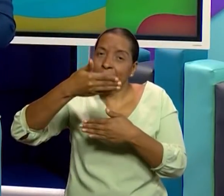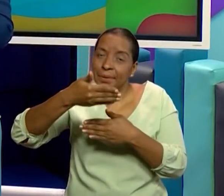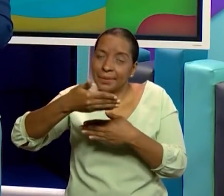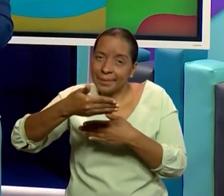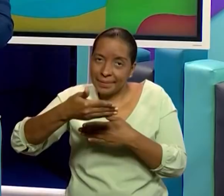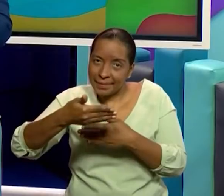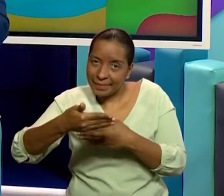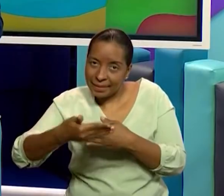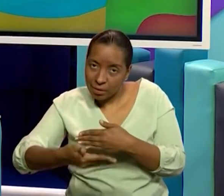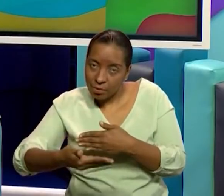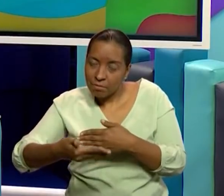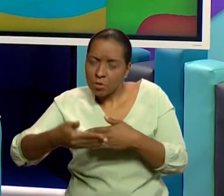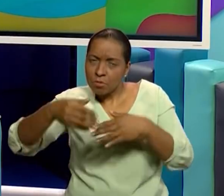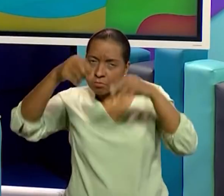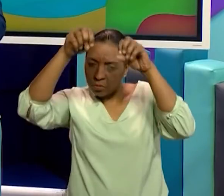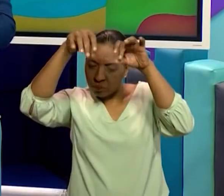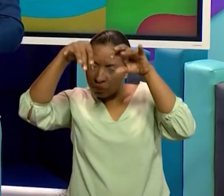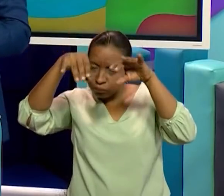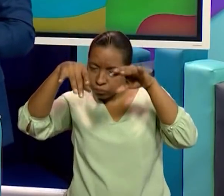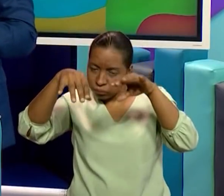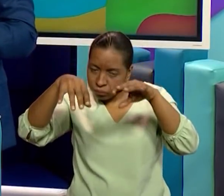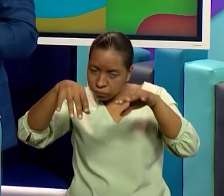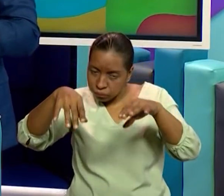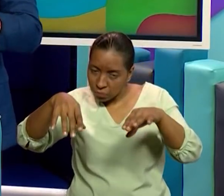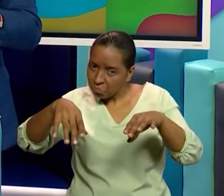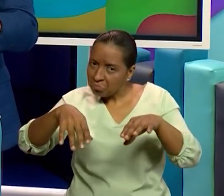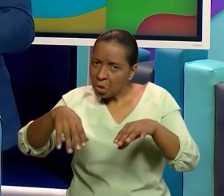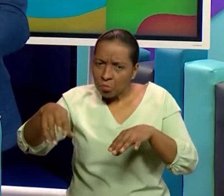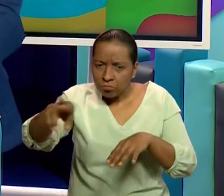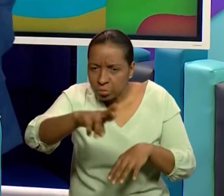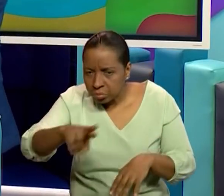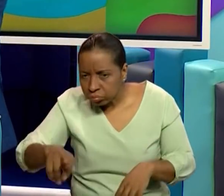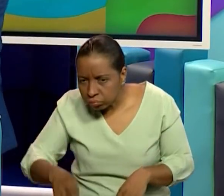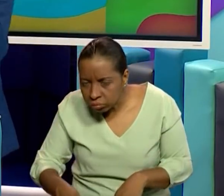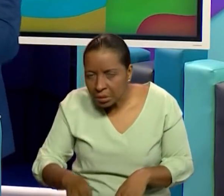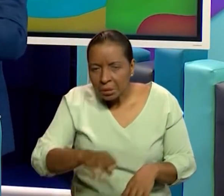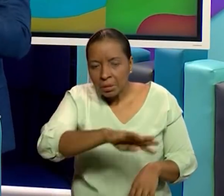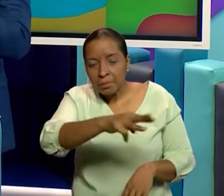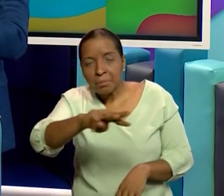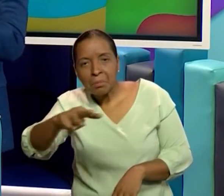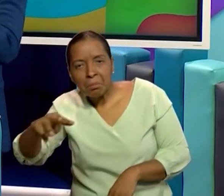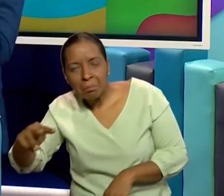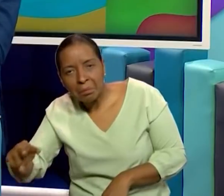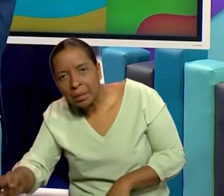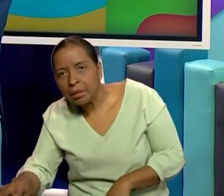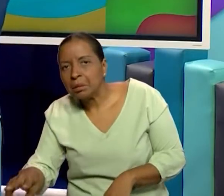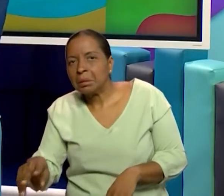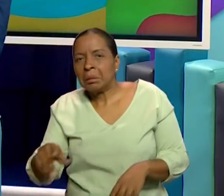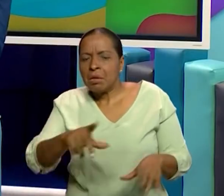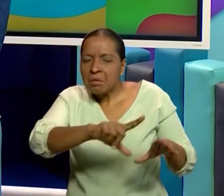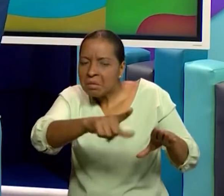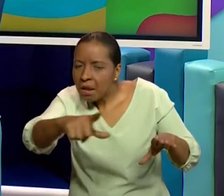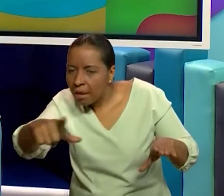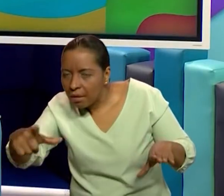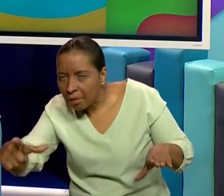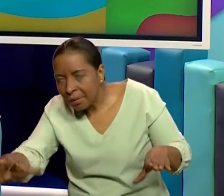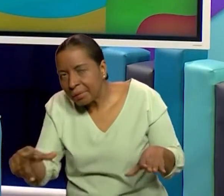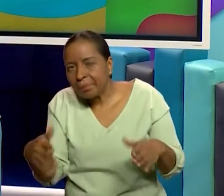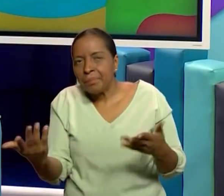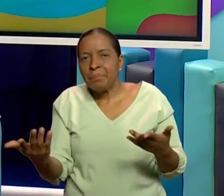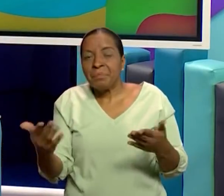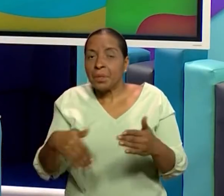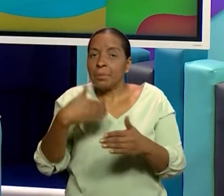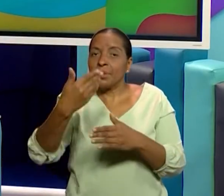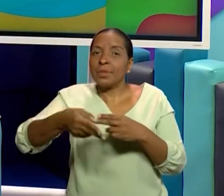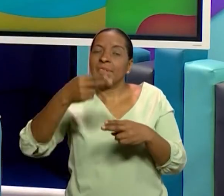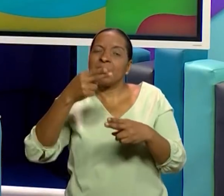a la superficie terrestre y circula libremente. Y esto se le llama algo muy interesante, ¿verdad? A